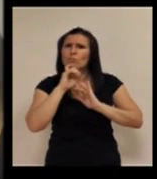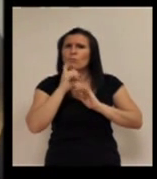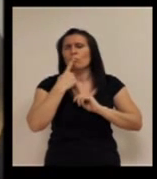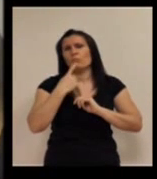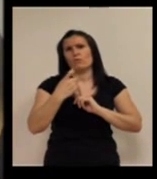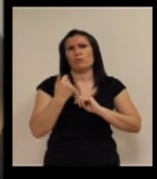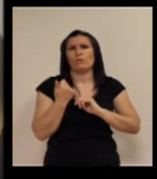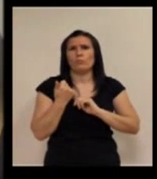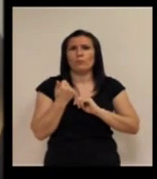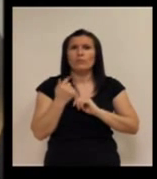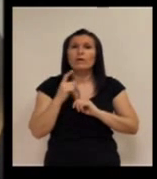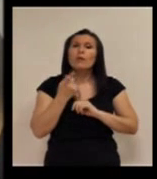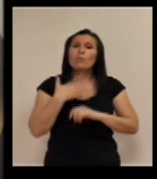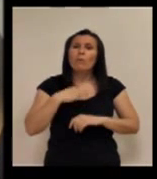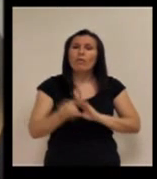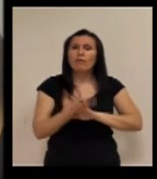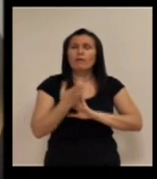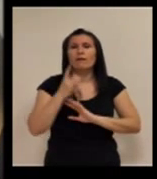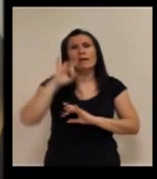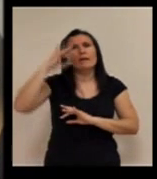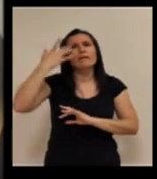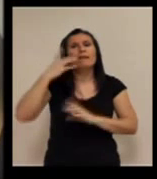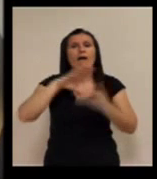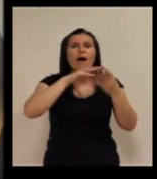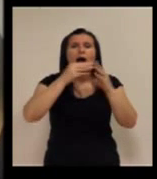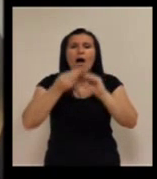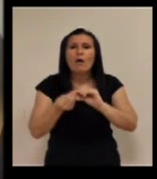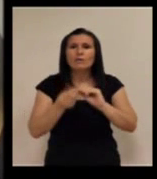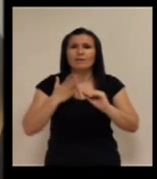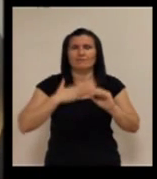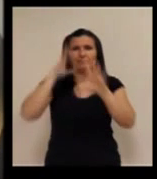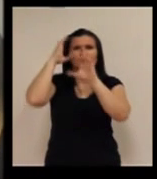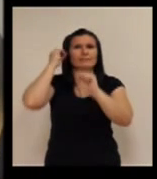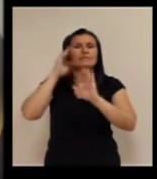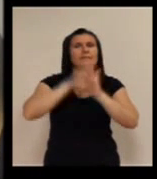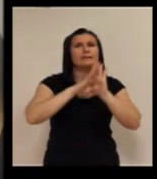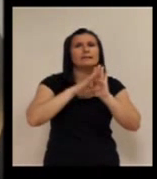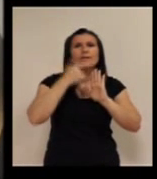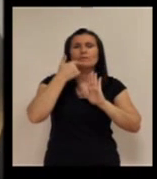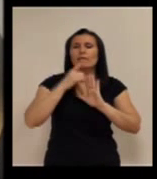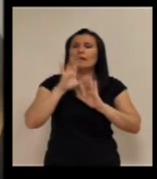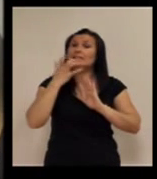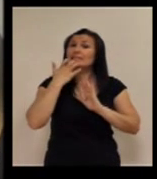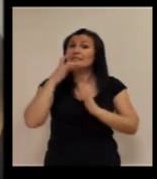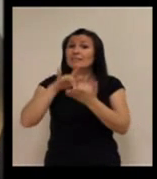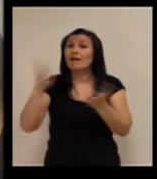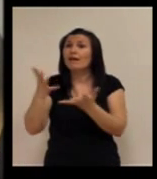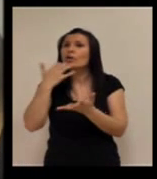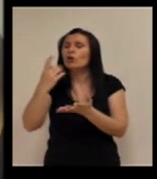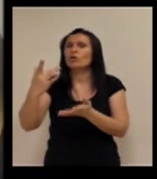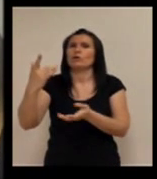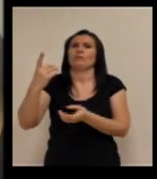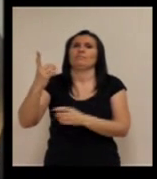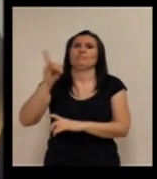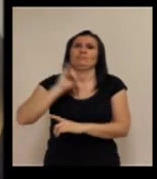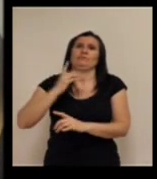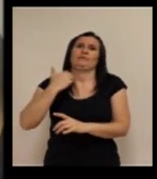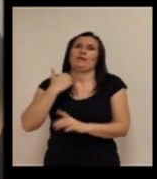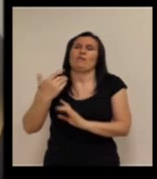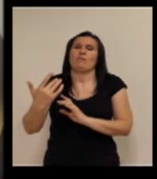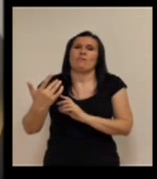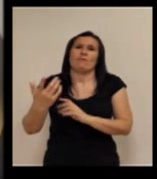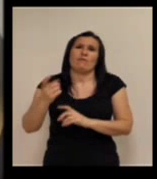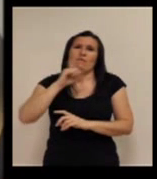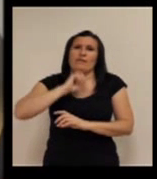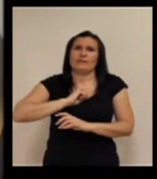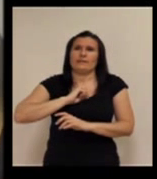A lo mejor hemos ideado una manera de ajustar nuestros protocolos para que si a le pasa algo, toque, y aunque no podamos hablar con usted, nosotros vamos.